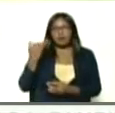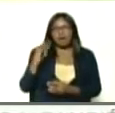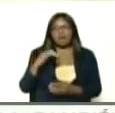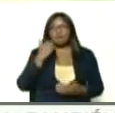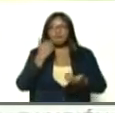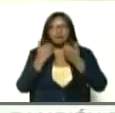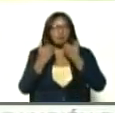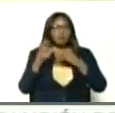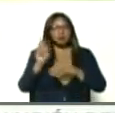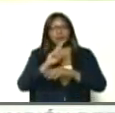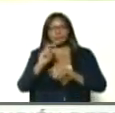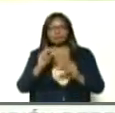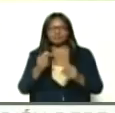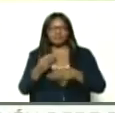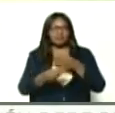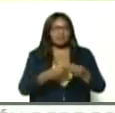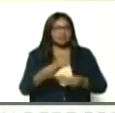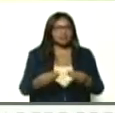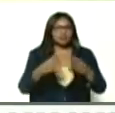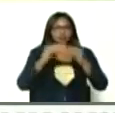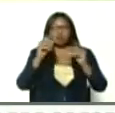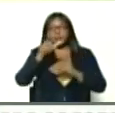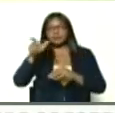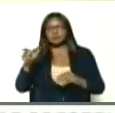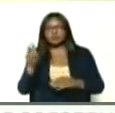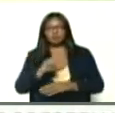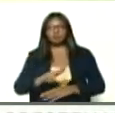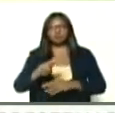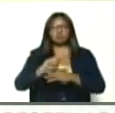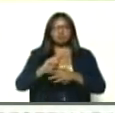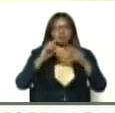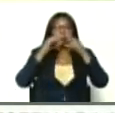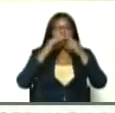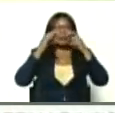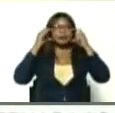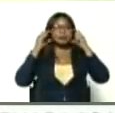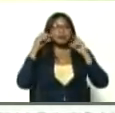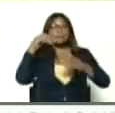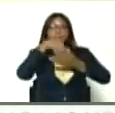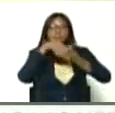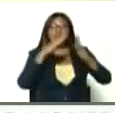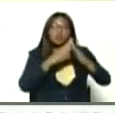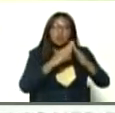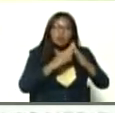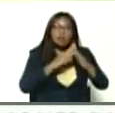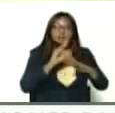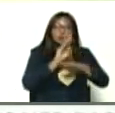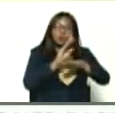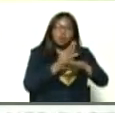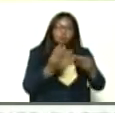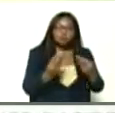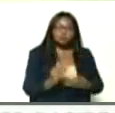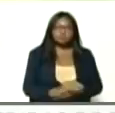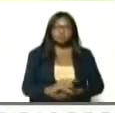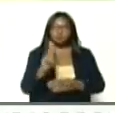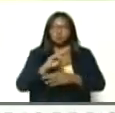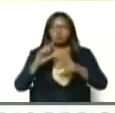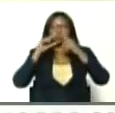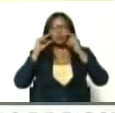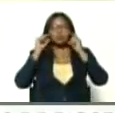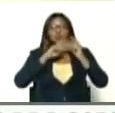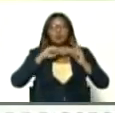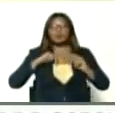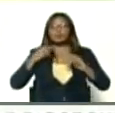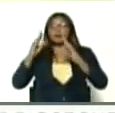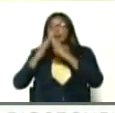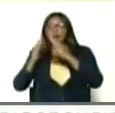lo más inmediato es, todo el mundo, usar la mascarilla, dentro de la casa, por supuesto, el uso, de la mascarilla, al salir de nuestra